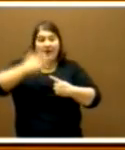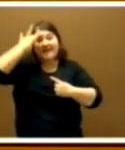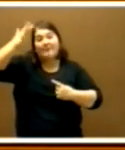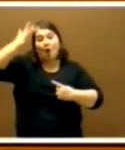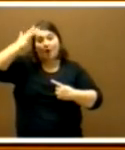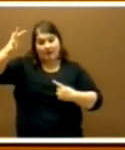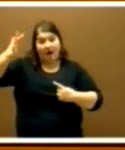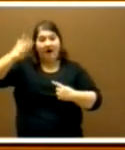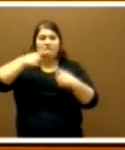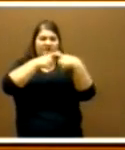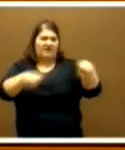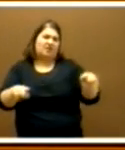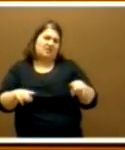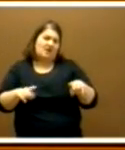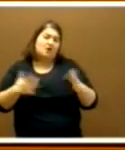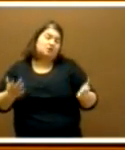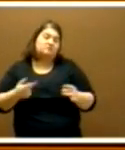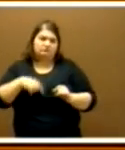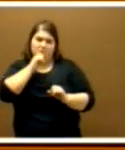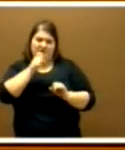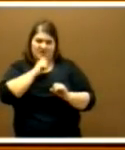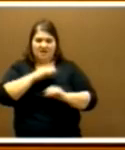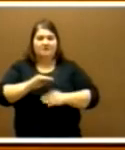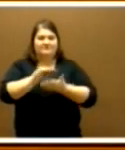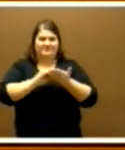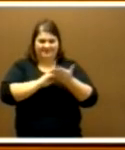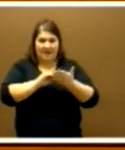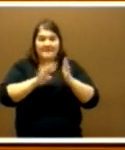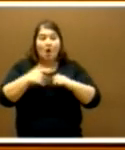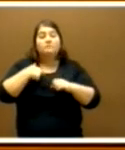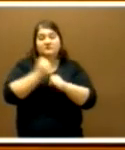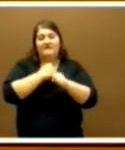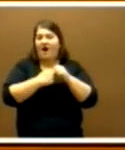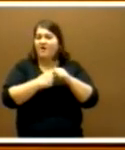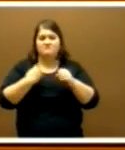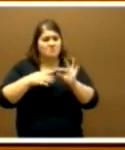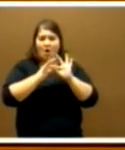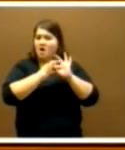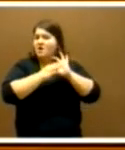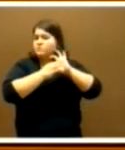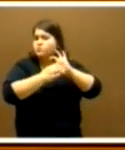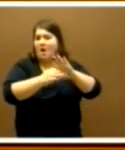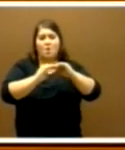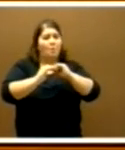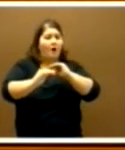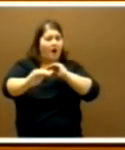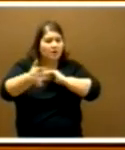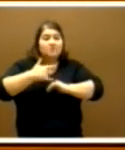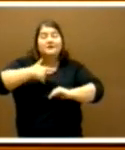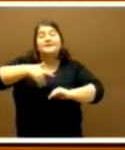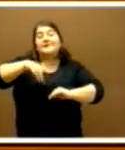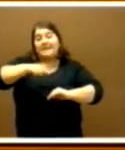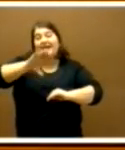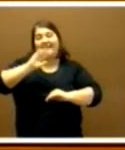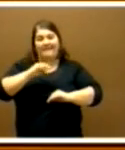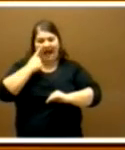salvar, pero creo que merece la pena trabajar en esta línea y, sobre todo, merece la pena tratar de entender qué es lo que estamos haciendo